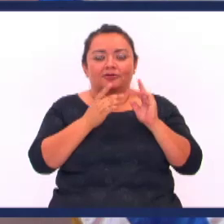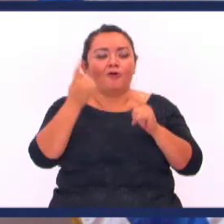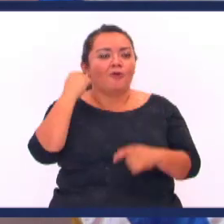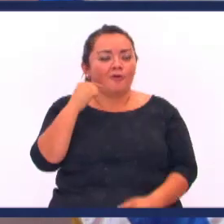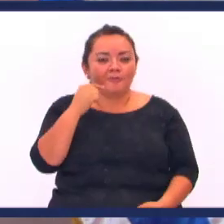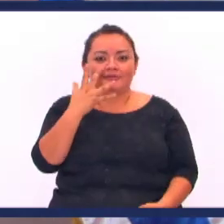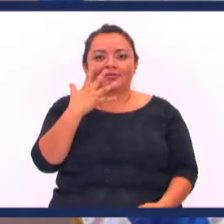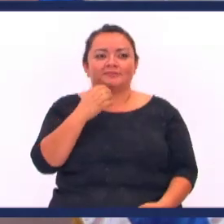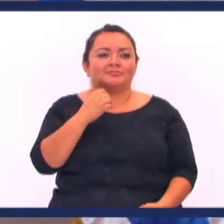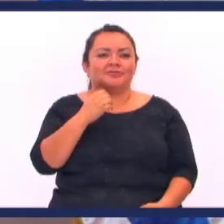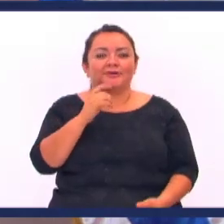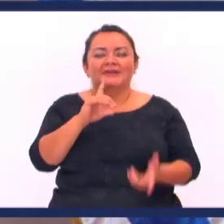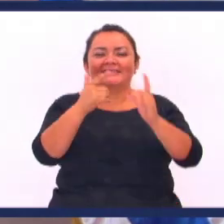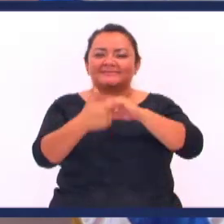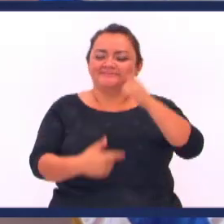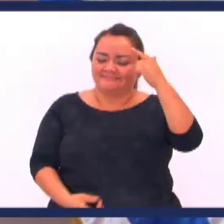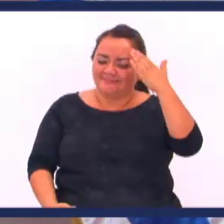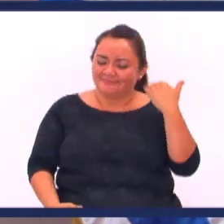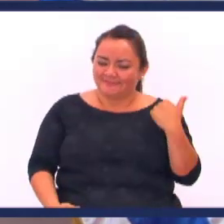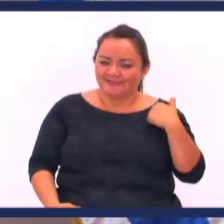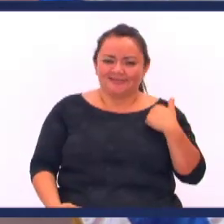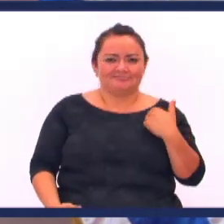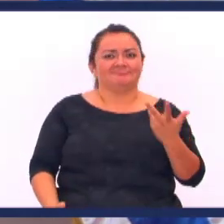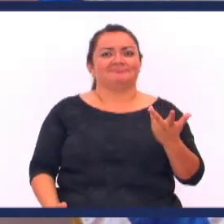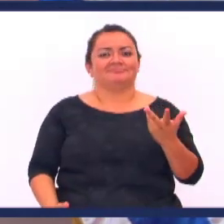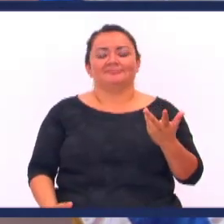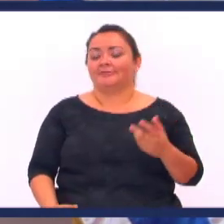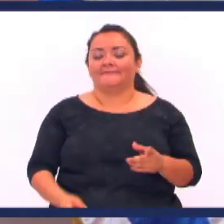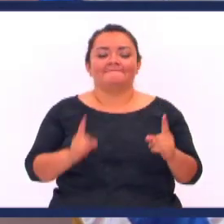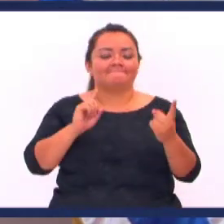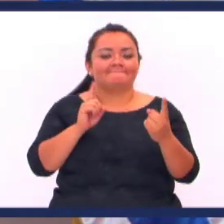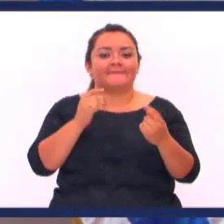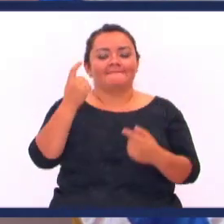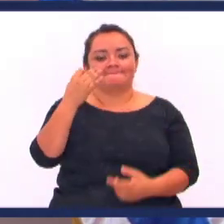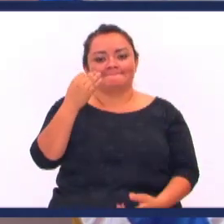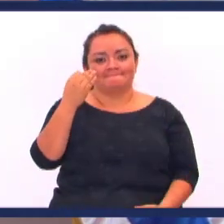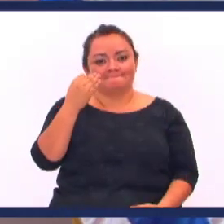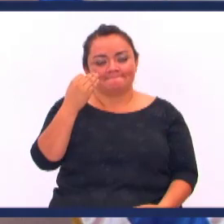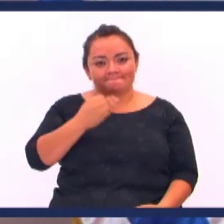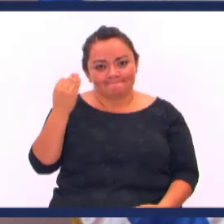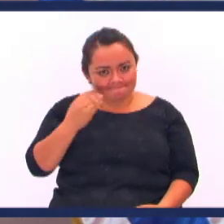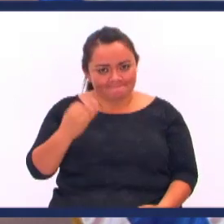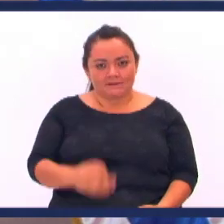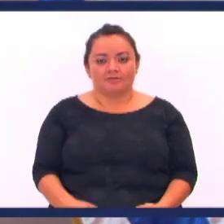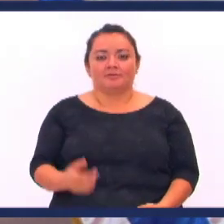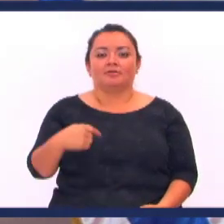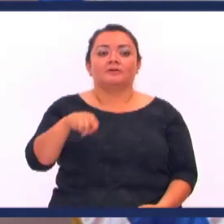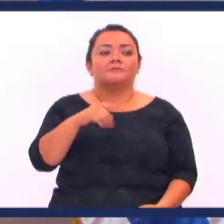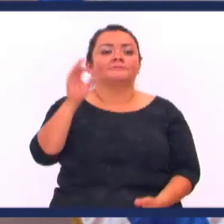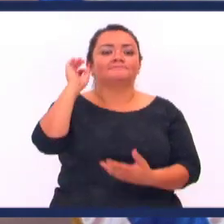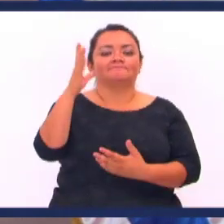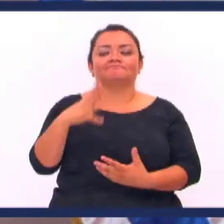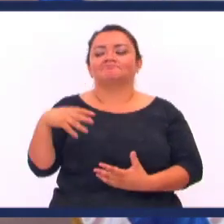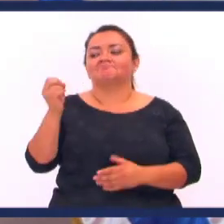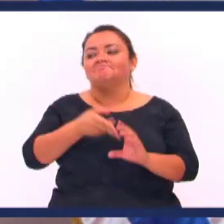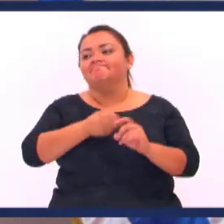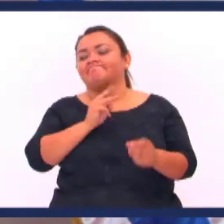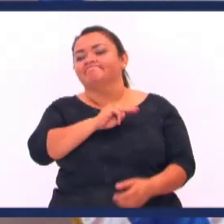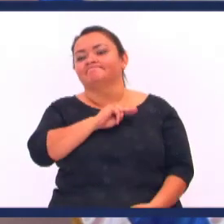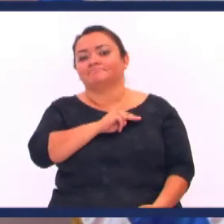qué hay tanto hombre Criendo que es mujer Y tanta mujer Criendo que es hombre? Porque no tiene carácter ¿Por qué los pastores Abandonan el ministerio?